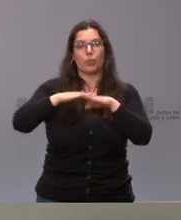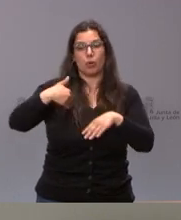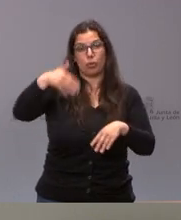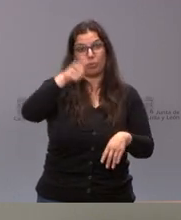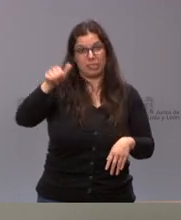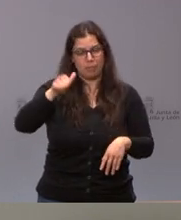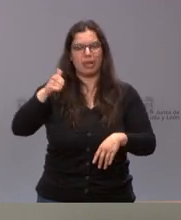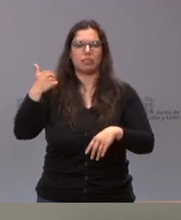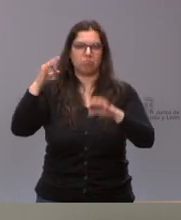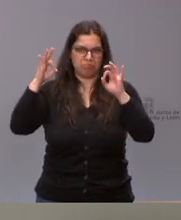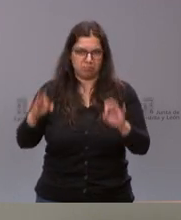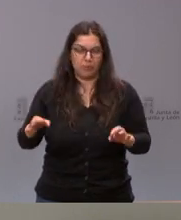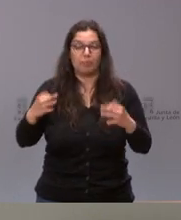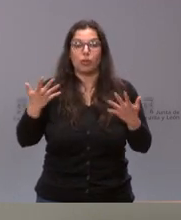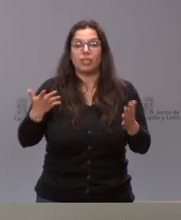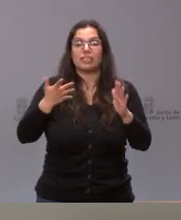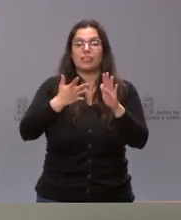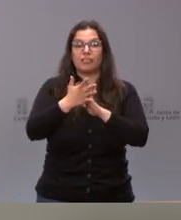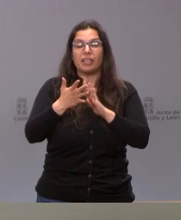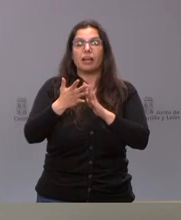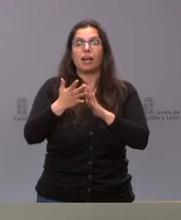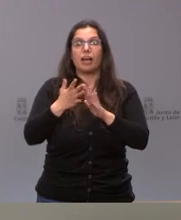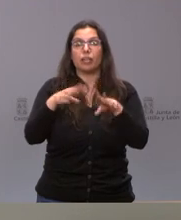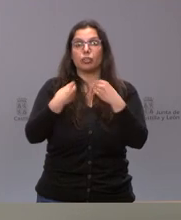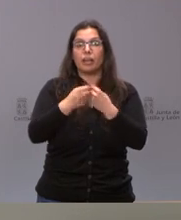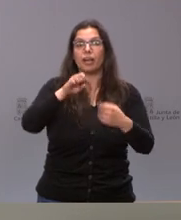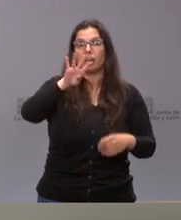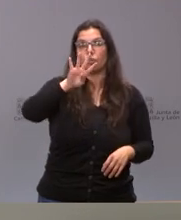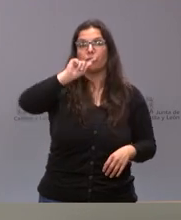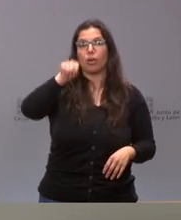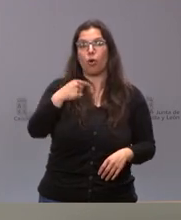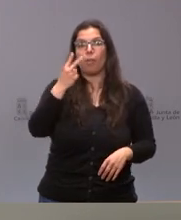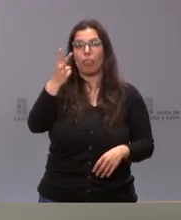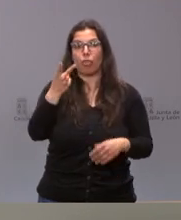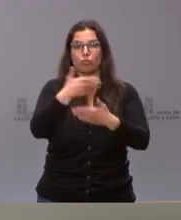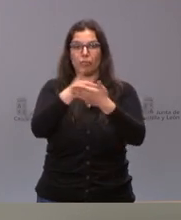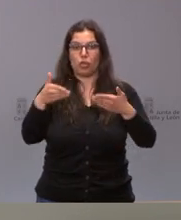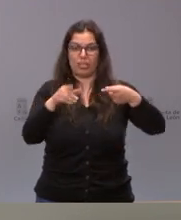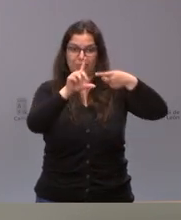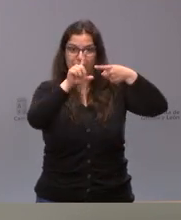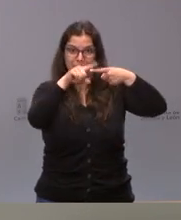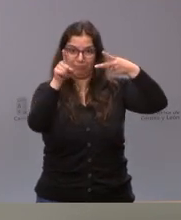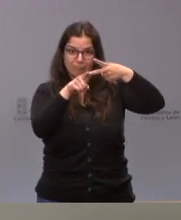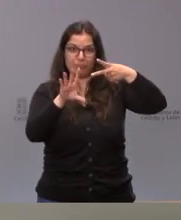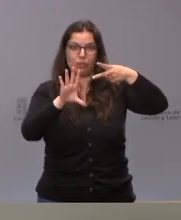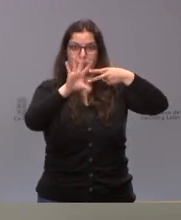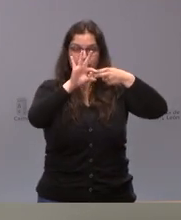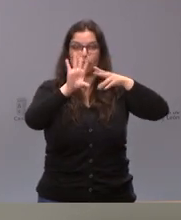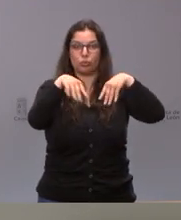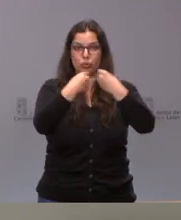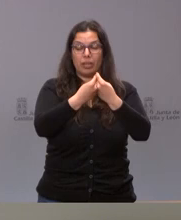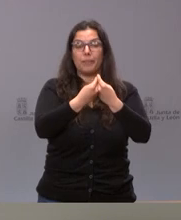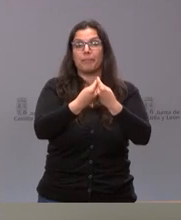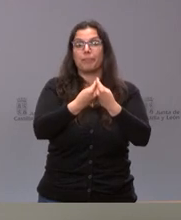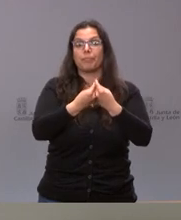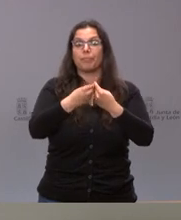próximas semanas. En total hablamos, por tanto, de 14,2 millones entre las dos actuaciones, de las cuales la que se informa hoy el Museo